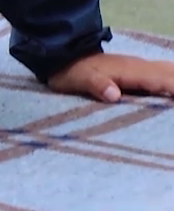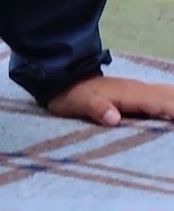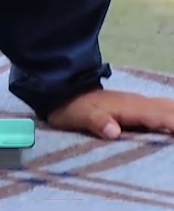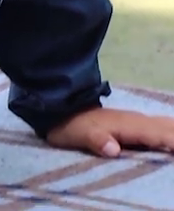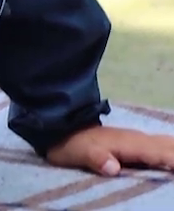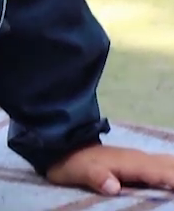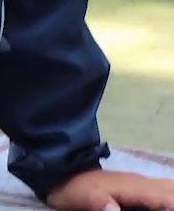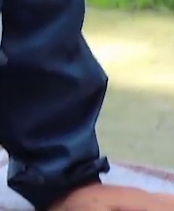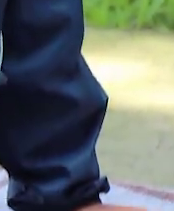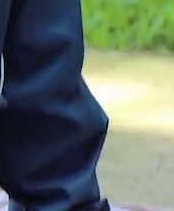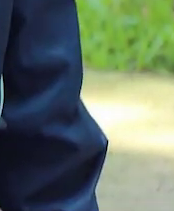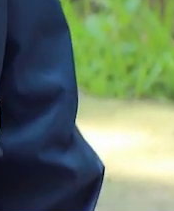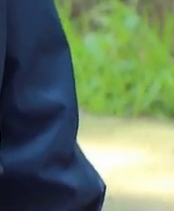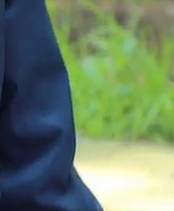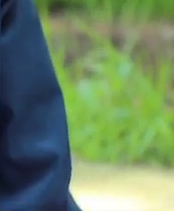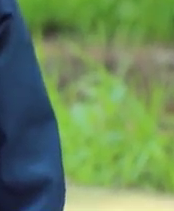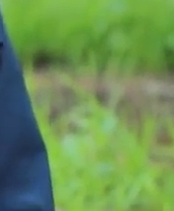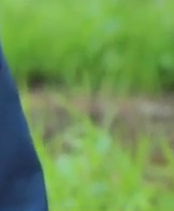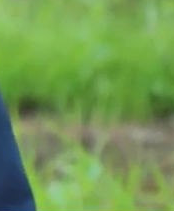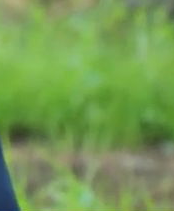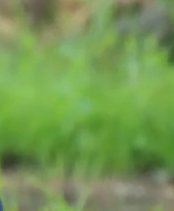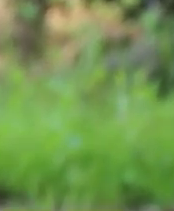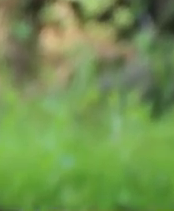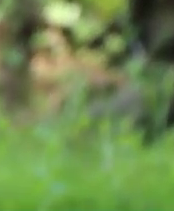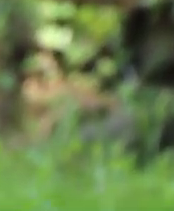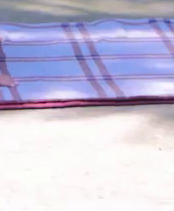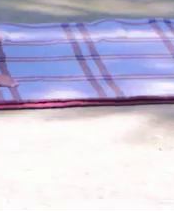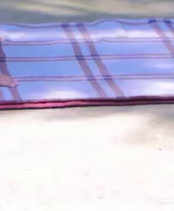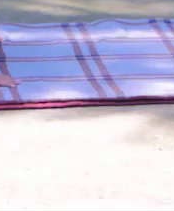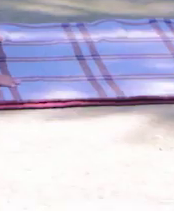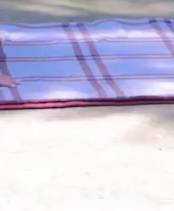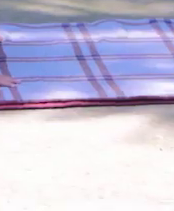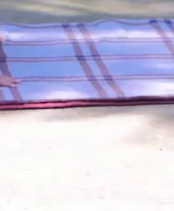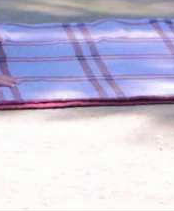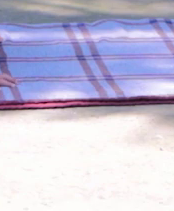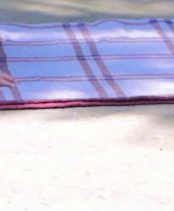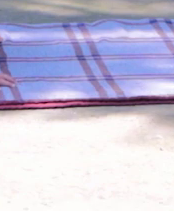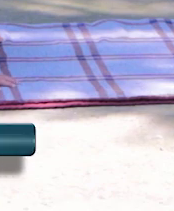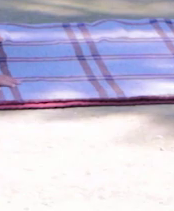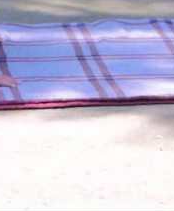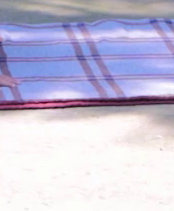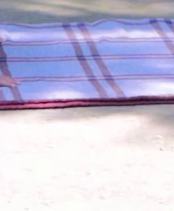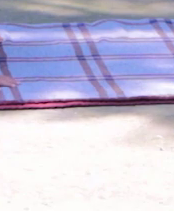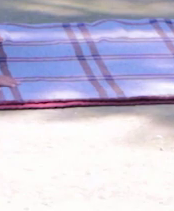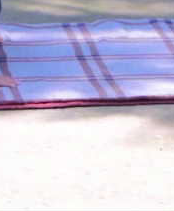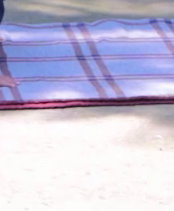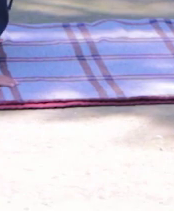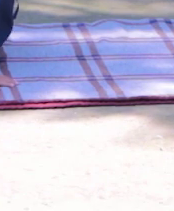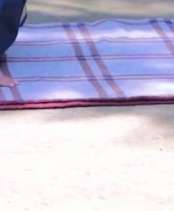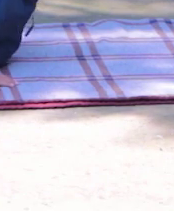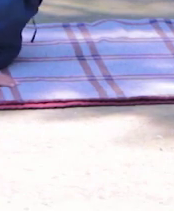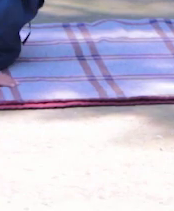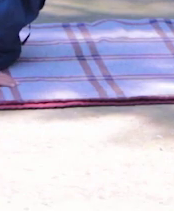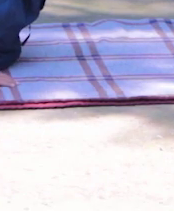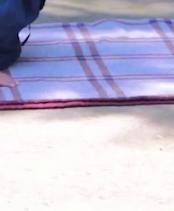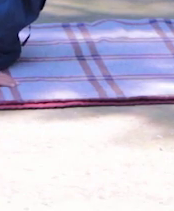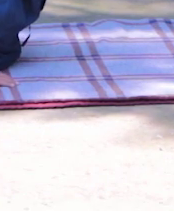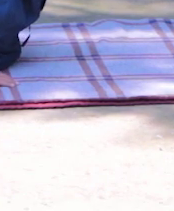Tus brazos extendidos. Relajado. Sigue respirando. Bajamos. Descansamos.